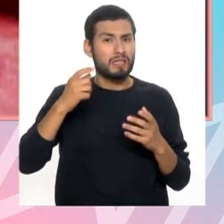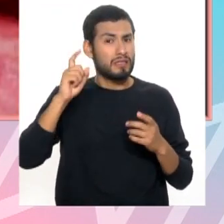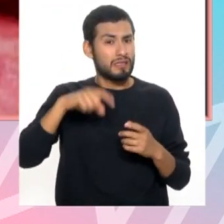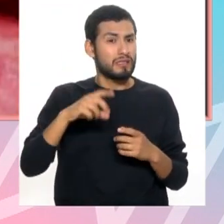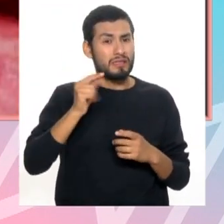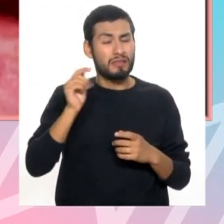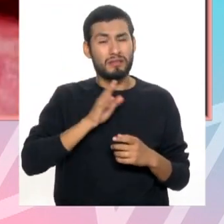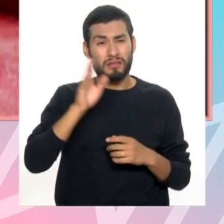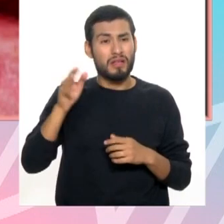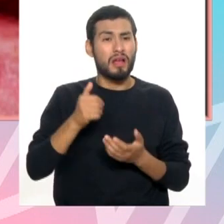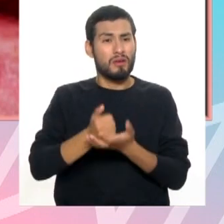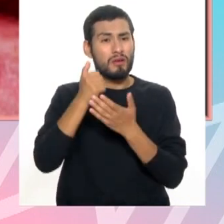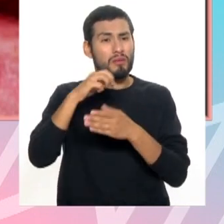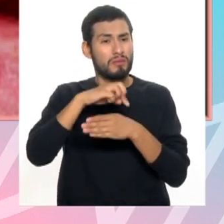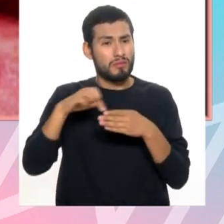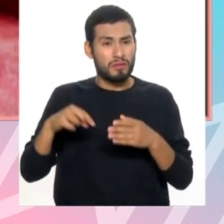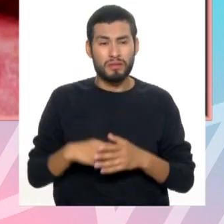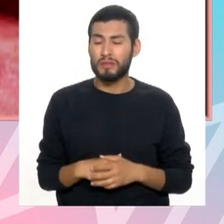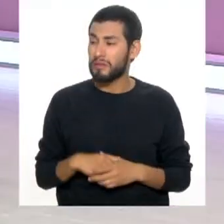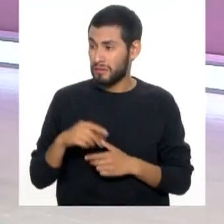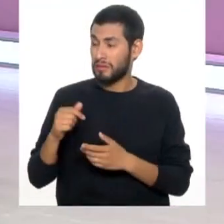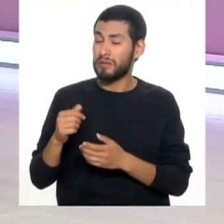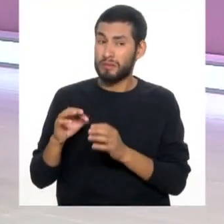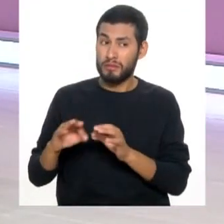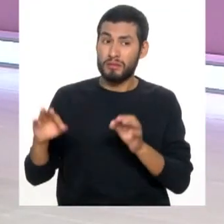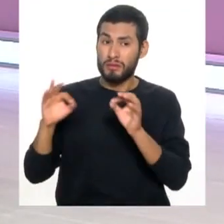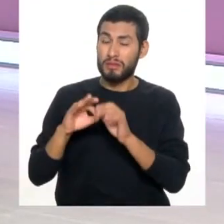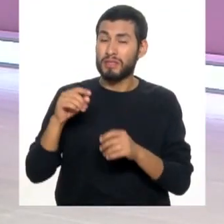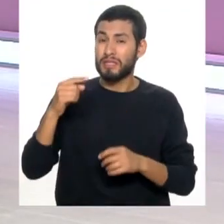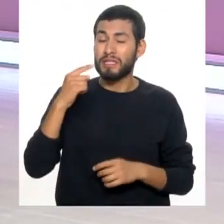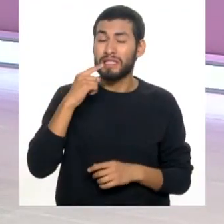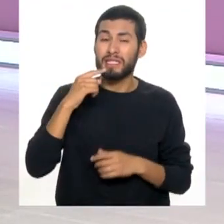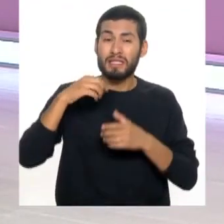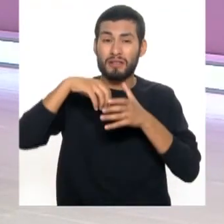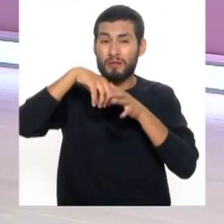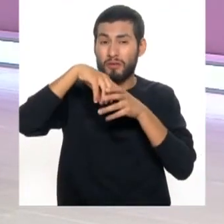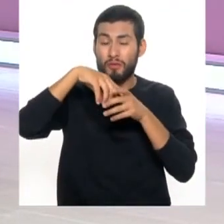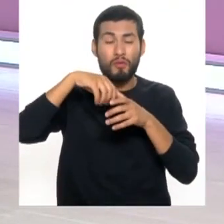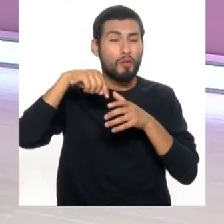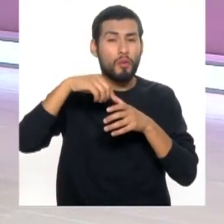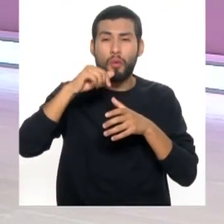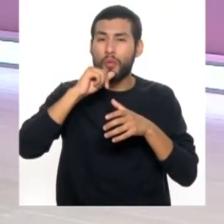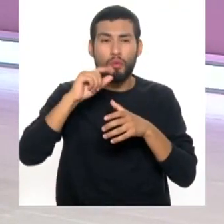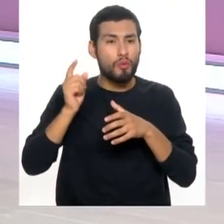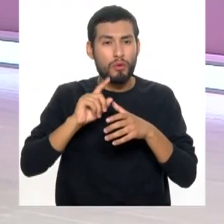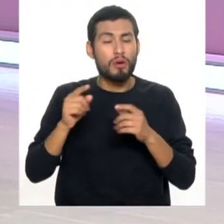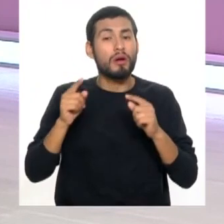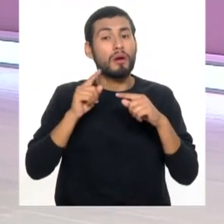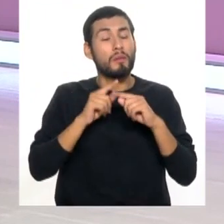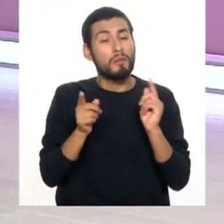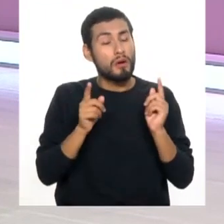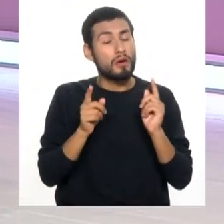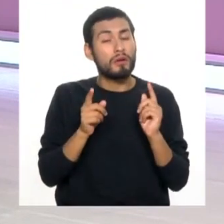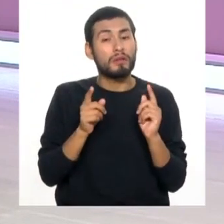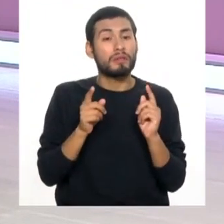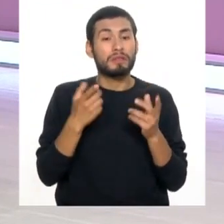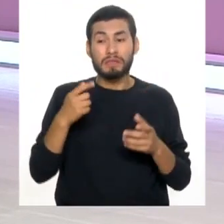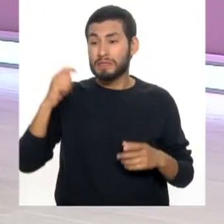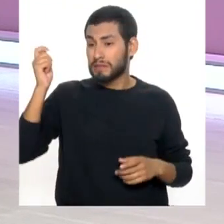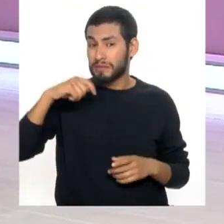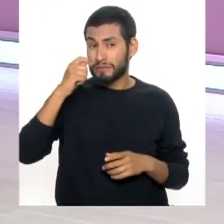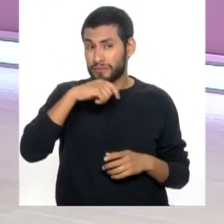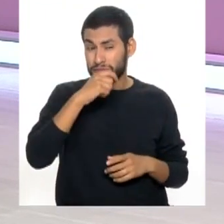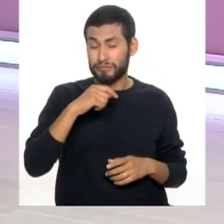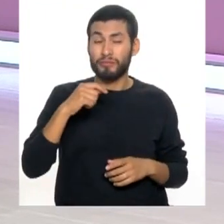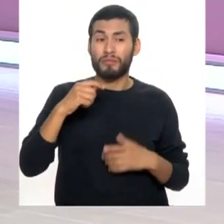tiene que buscar ayuda profesional. Doctor, y eso es importante decirlo, ¿no? La gingivitis no duele. Pero si nosotros cepillamos,